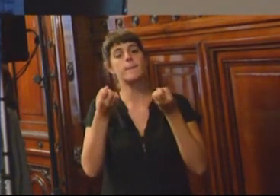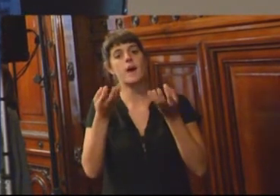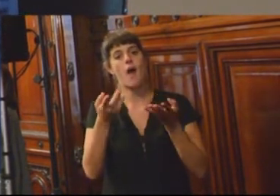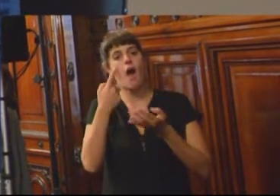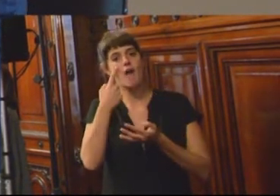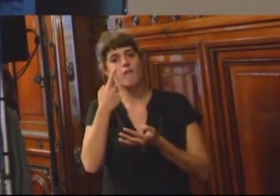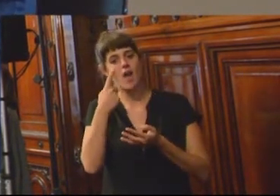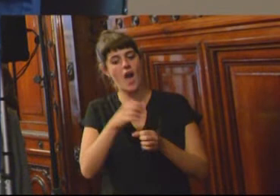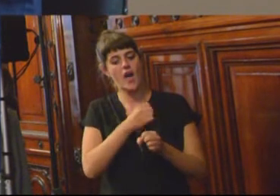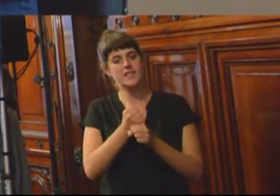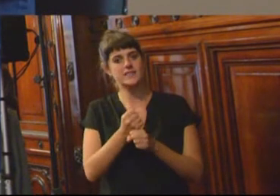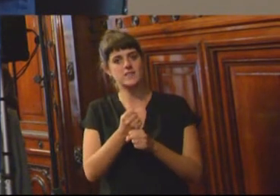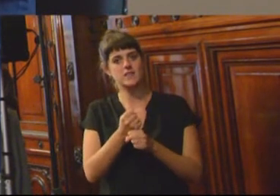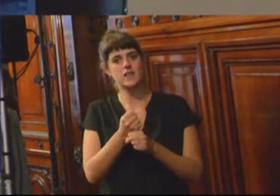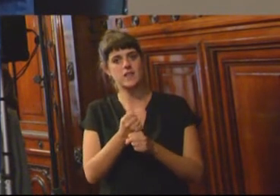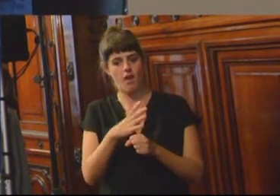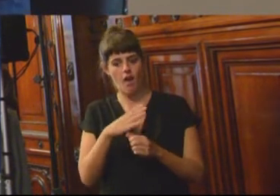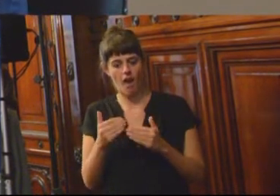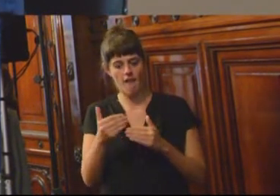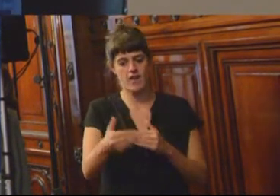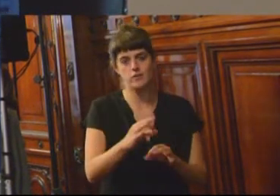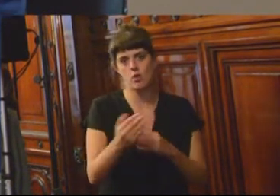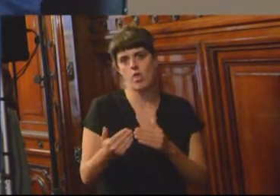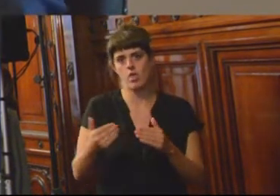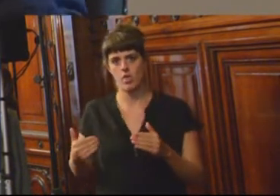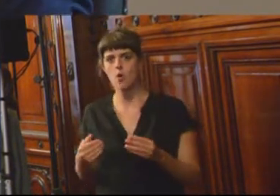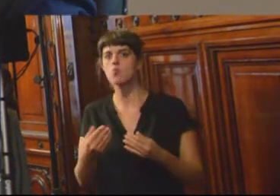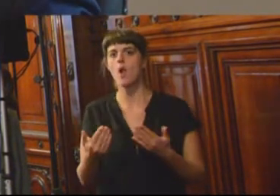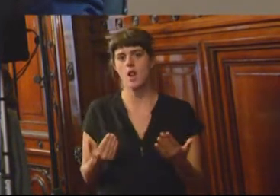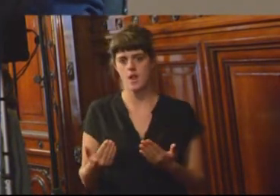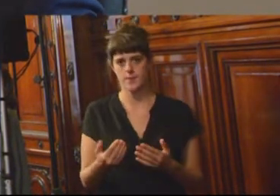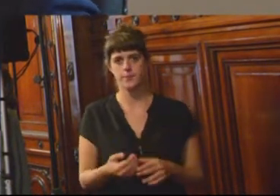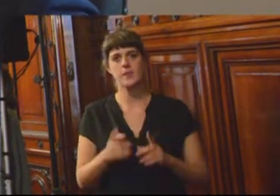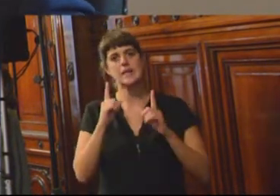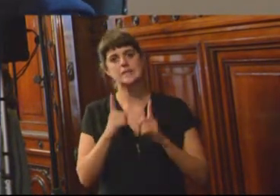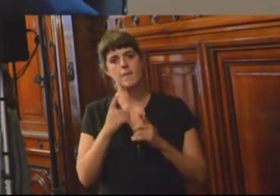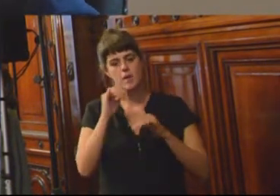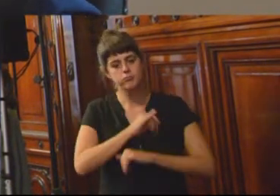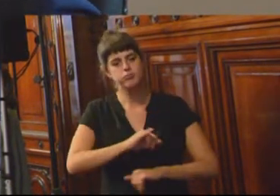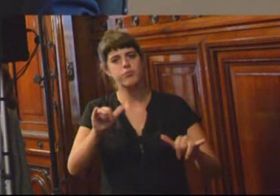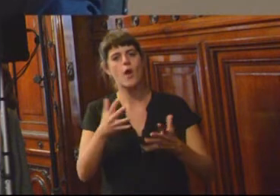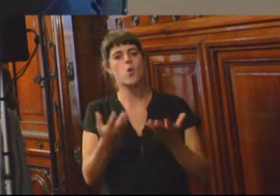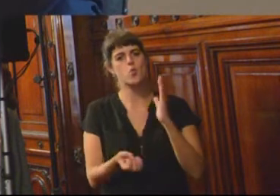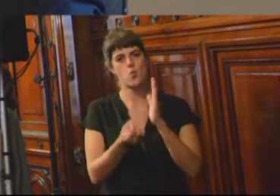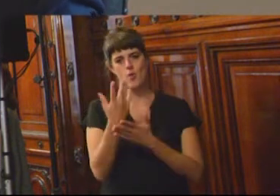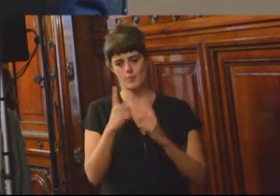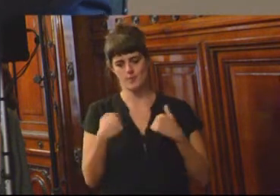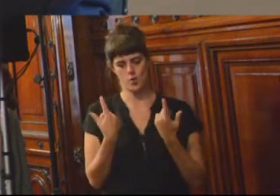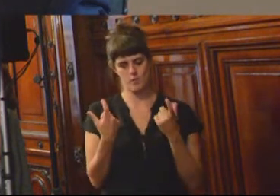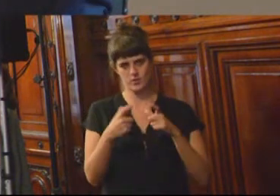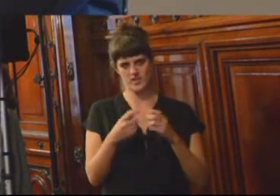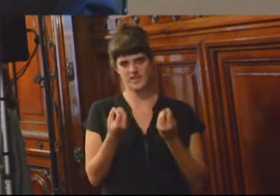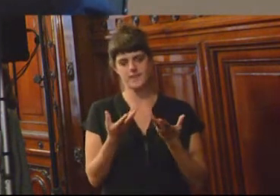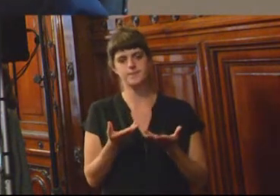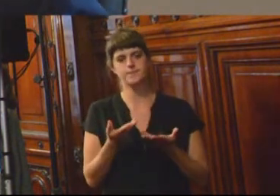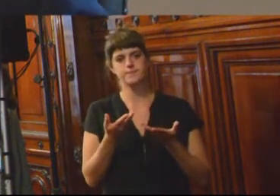retrocesos y avances. Y también lanzamos algo que es nuevo para la Comisión, y vamos a lanzar